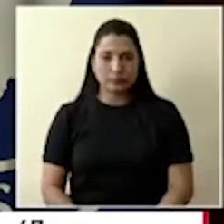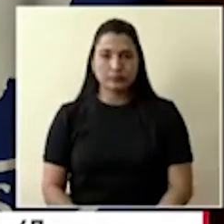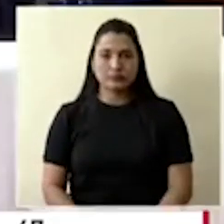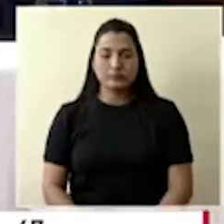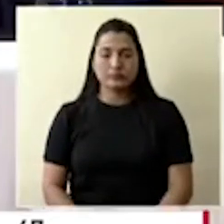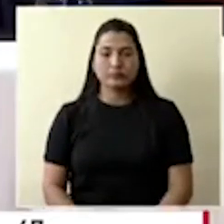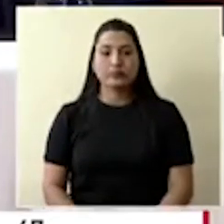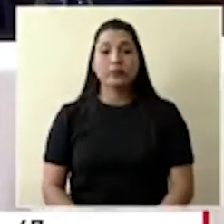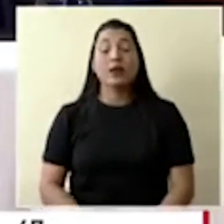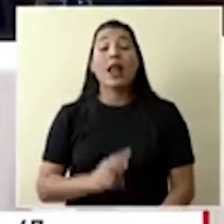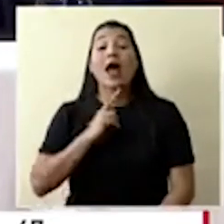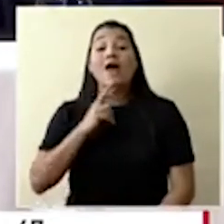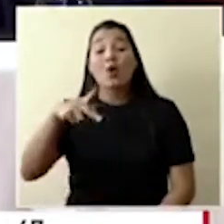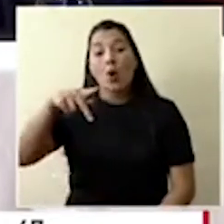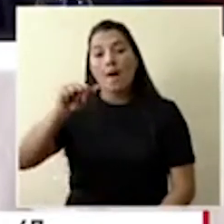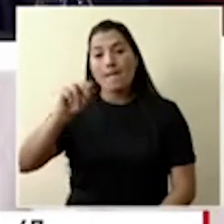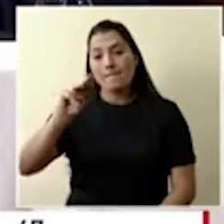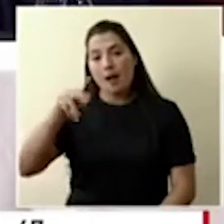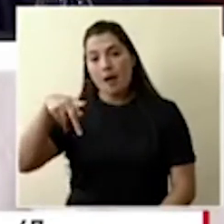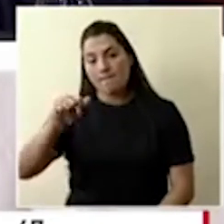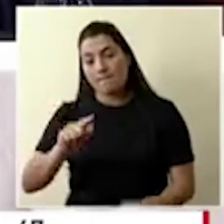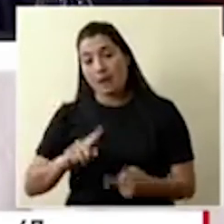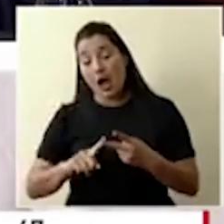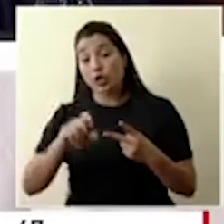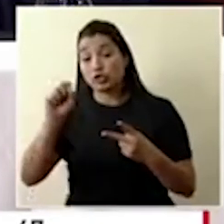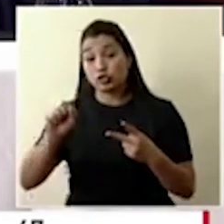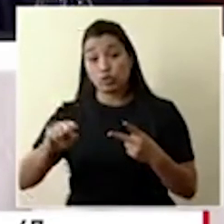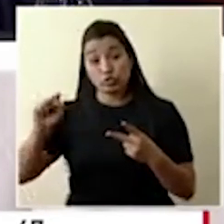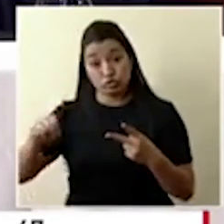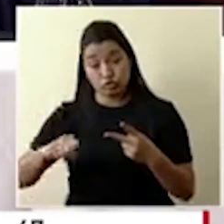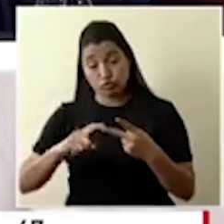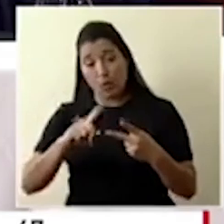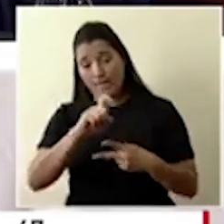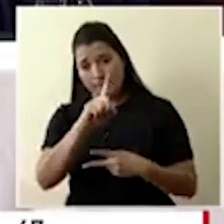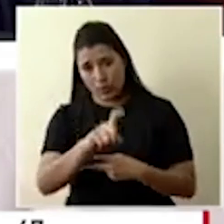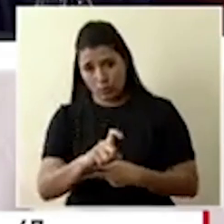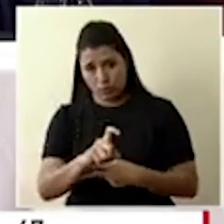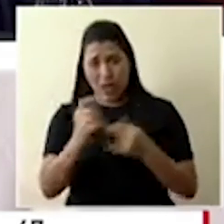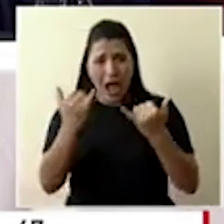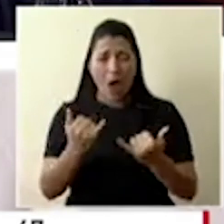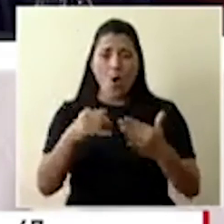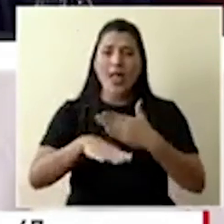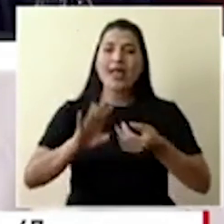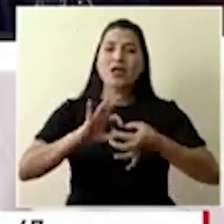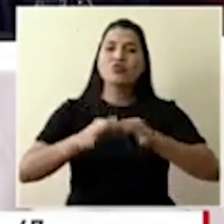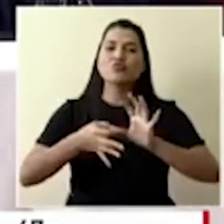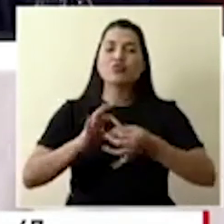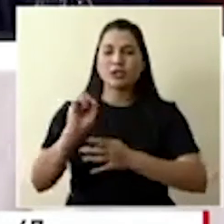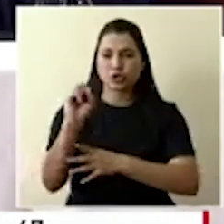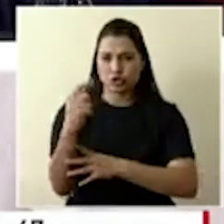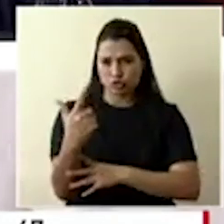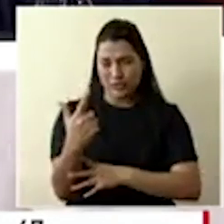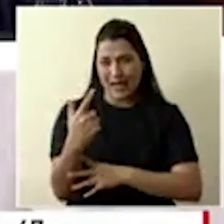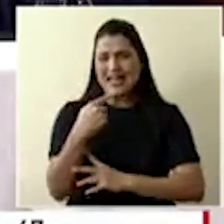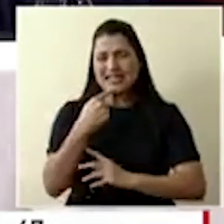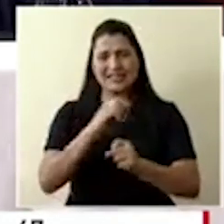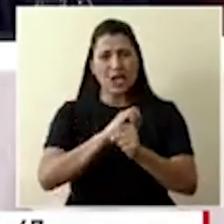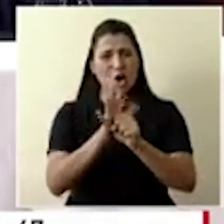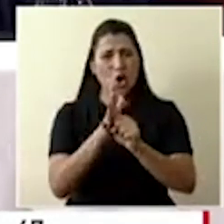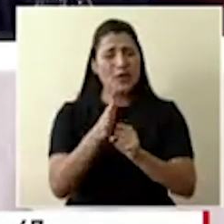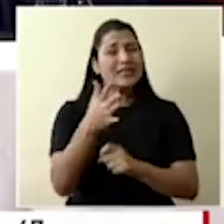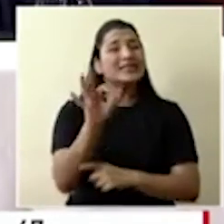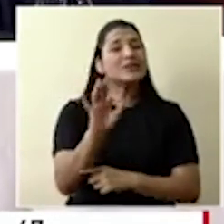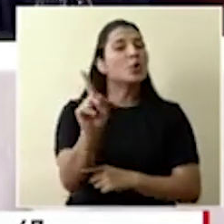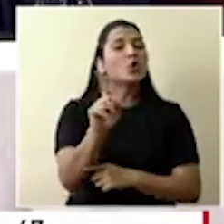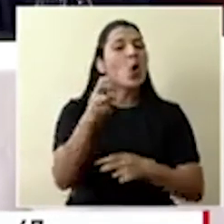La Voz de la Pampa y el Sur Sur pregunta, Ministro Salas, ¿está circulando en redes sociales que el COVID-19 no es una neumonía,